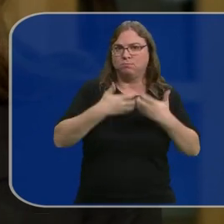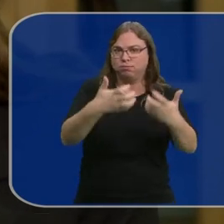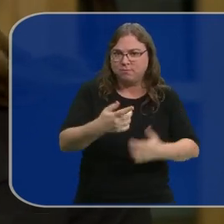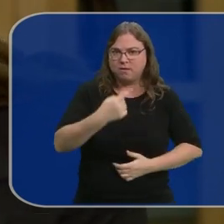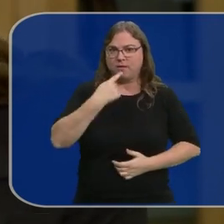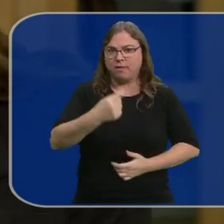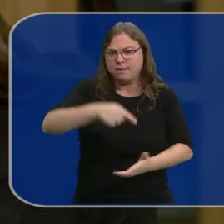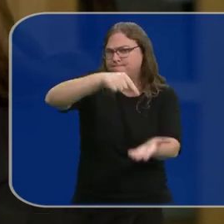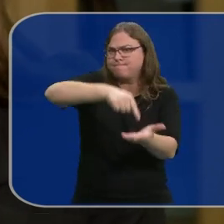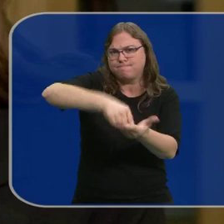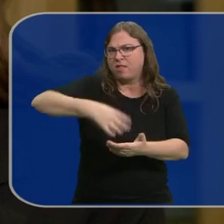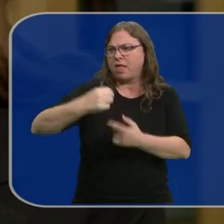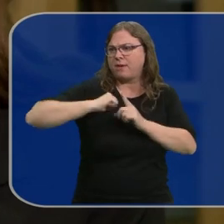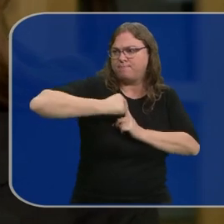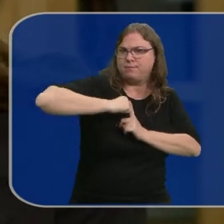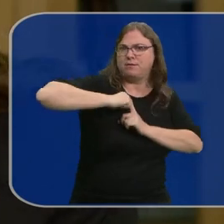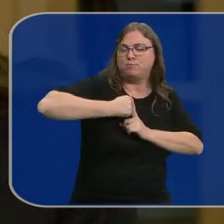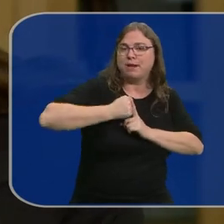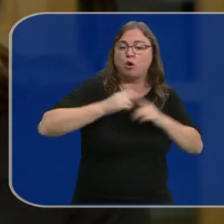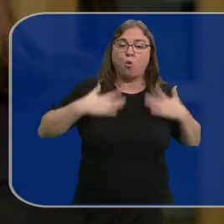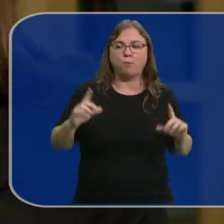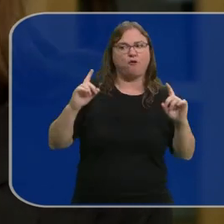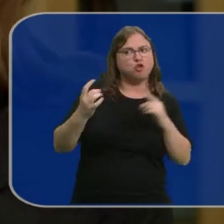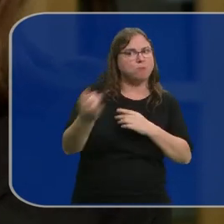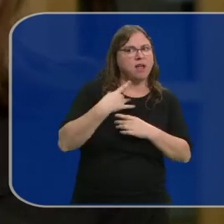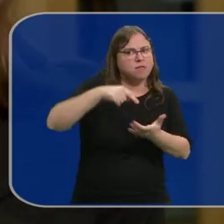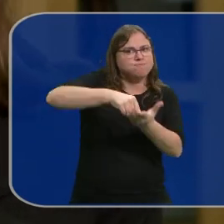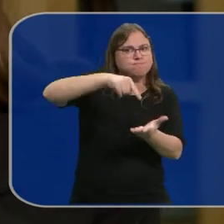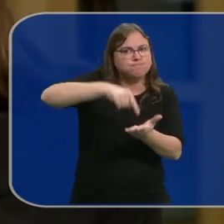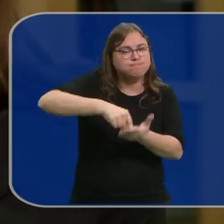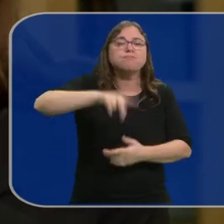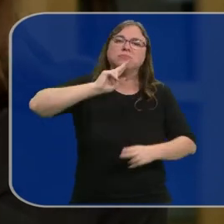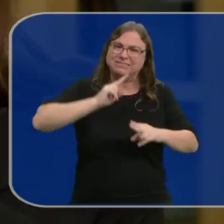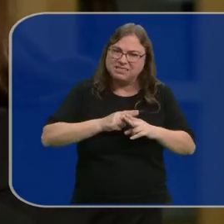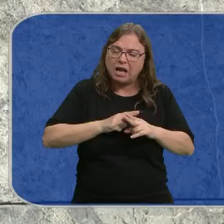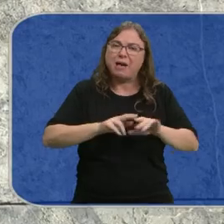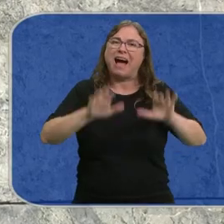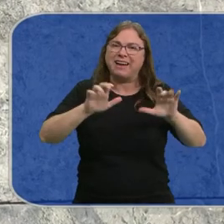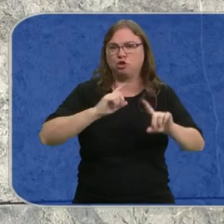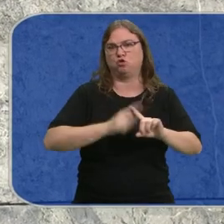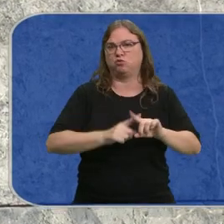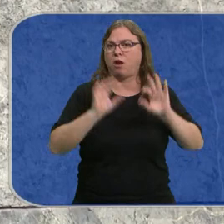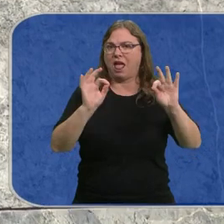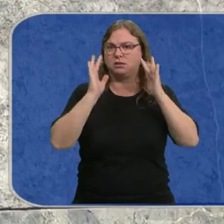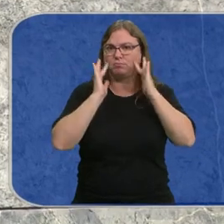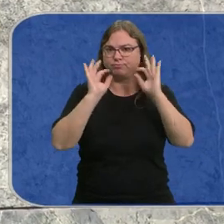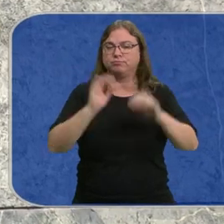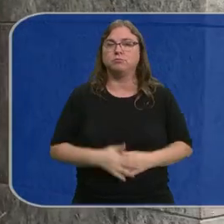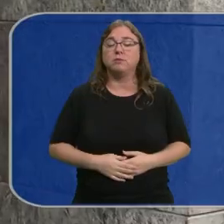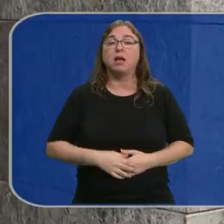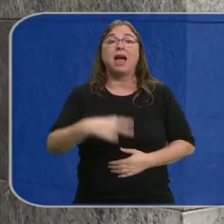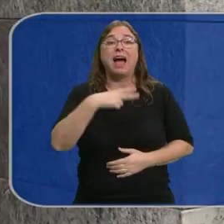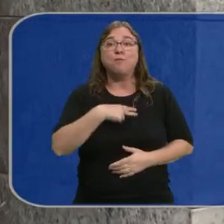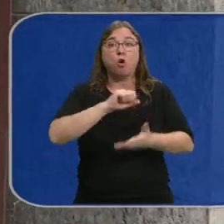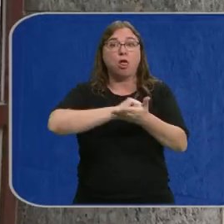exigir que enseñes tu cuerpo se puede considerar perfectamente una agresión sexual. Los abogados del turno de oficio